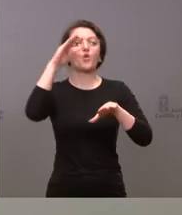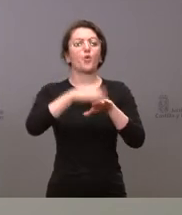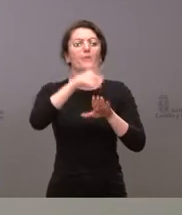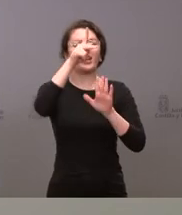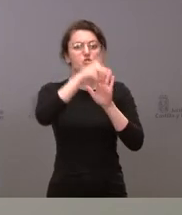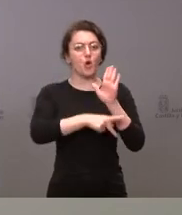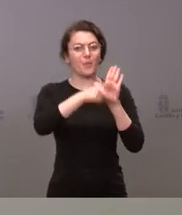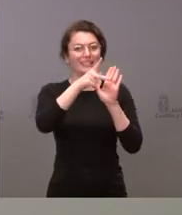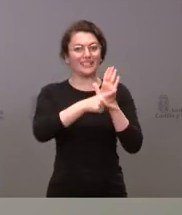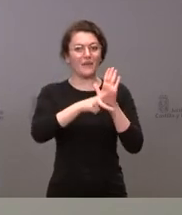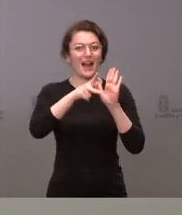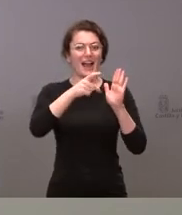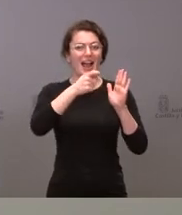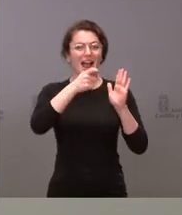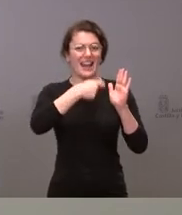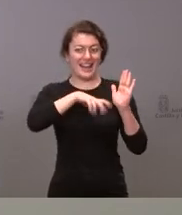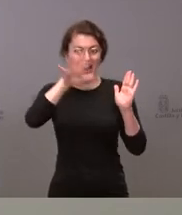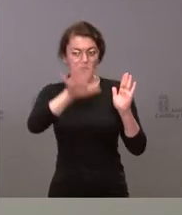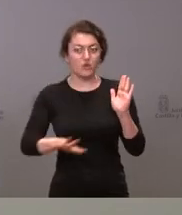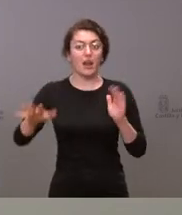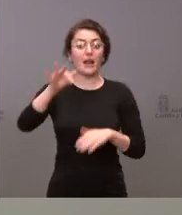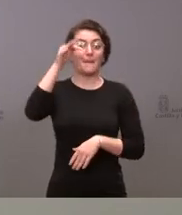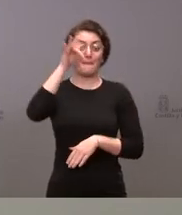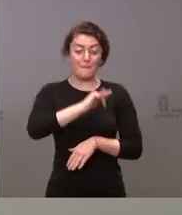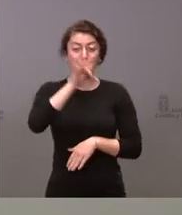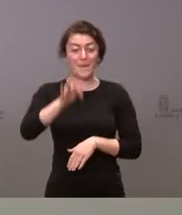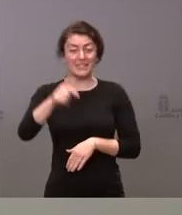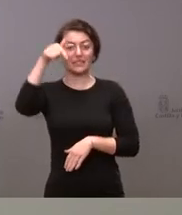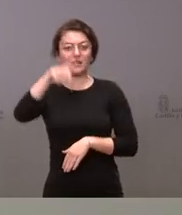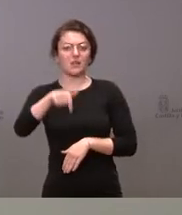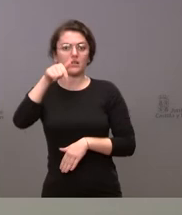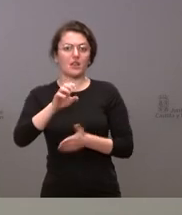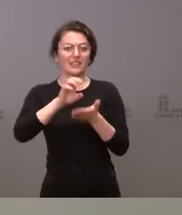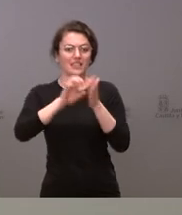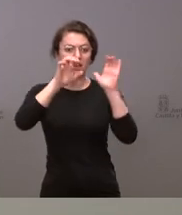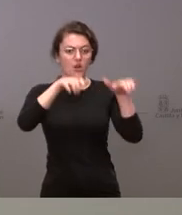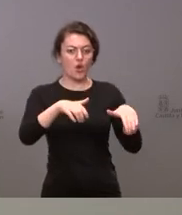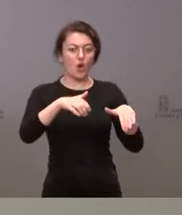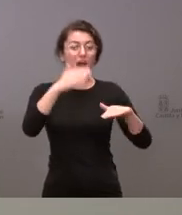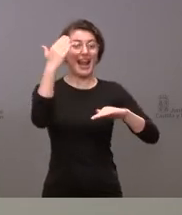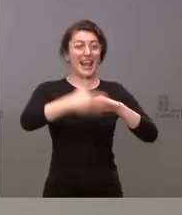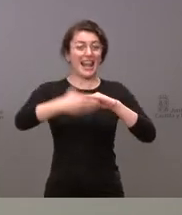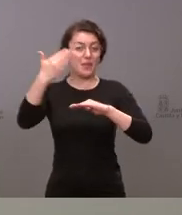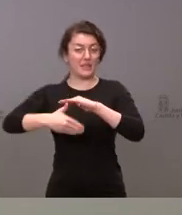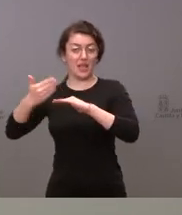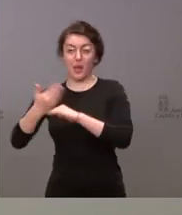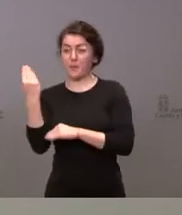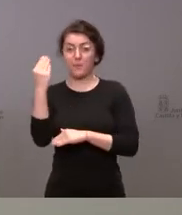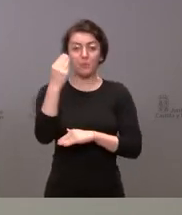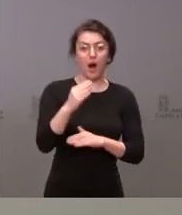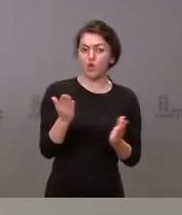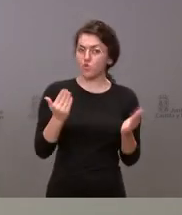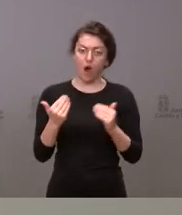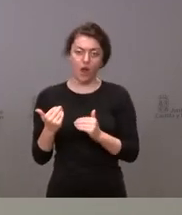pero también como les habíamos anticipado en su momento en Castilla y León no pondremos medidas de restricción adicionales a las establecidas con carácter